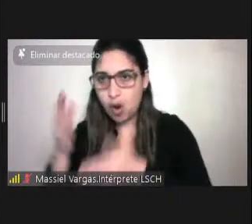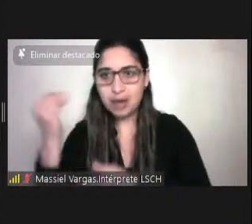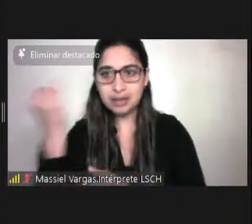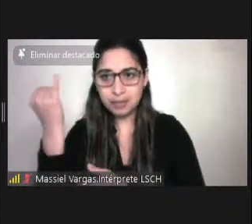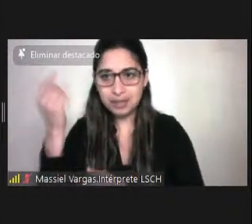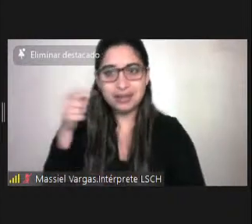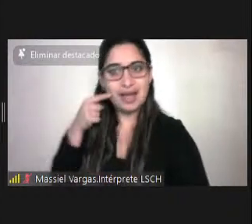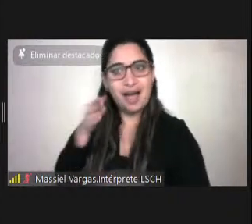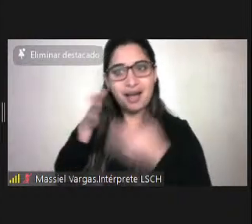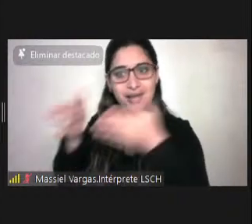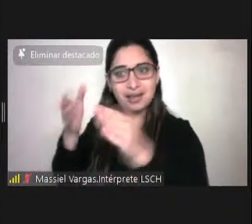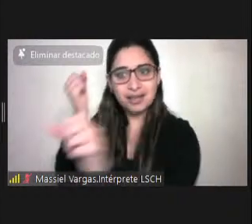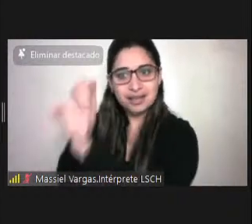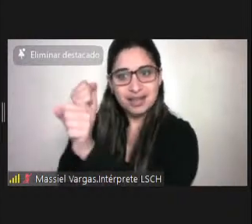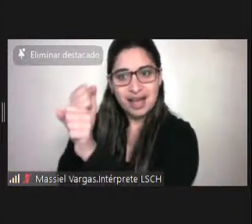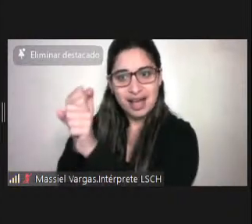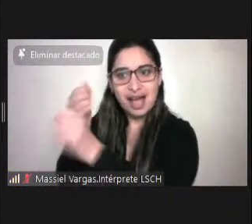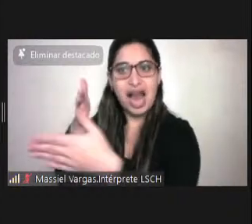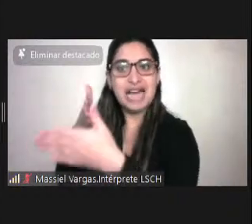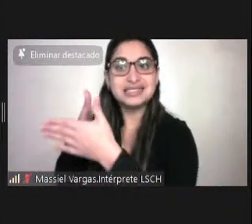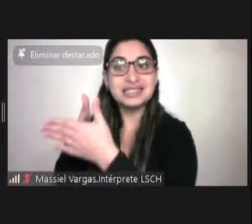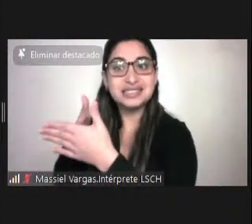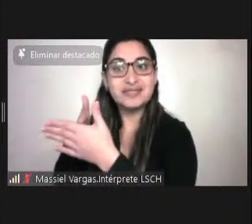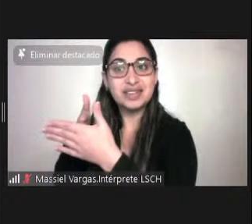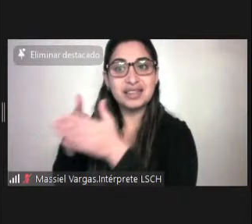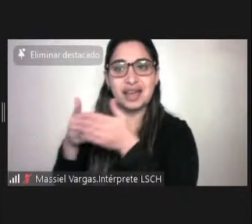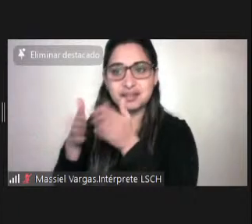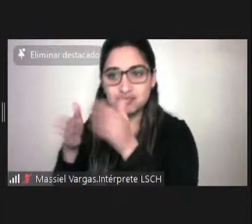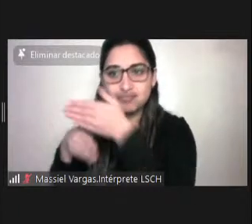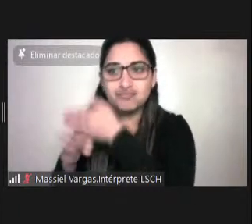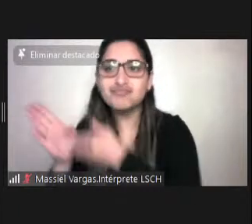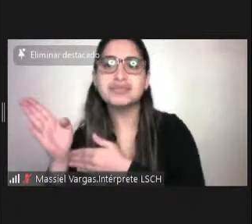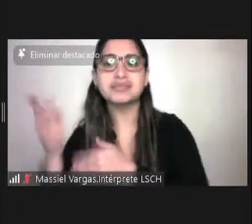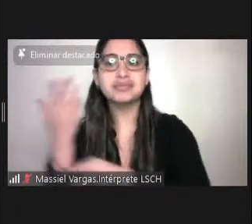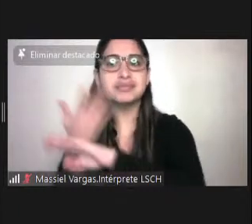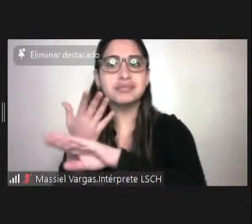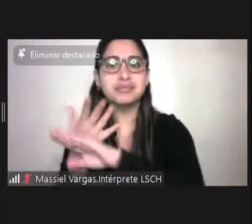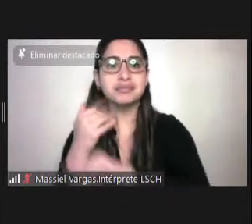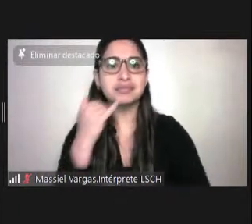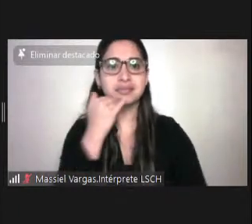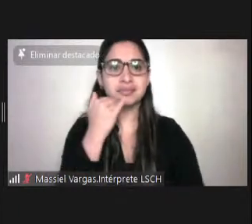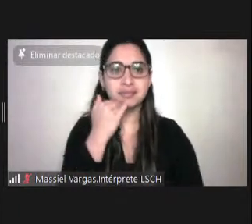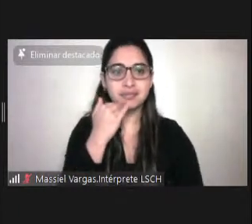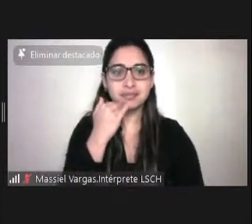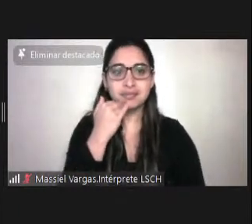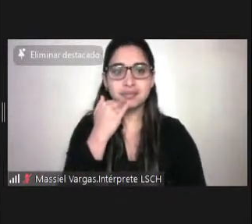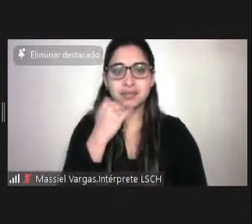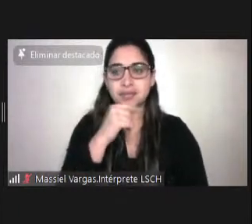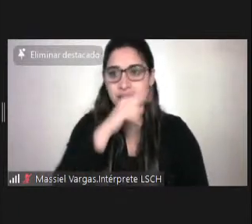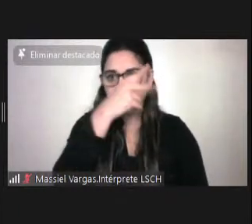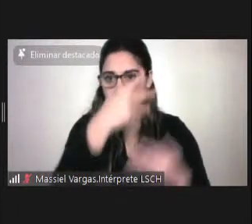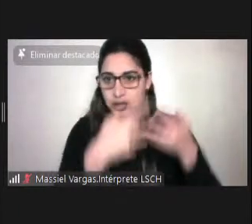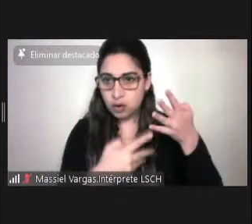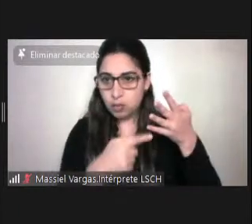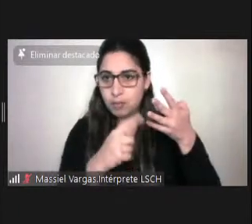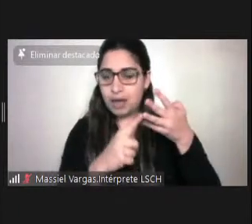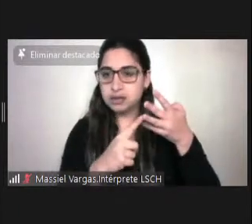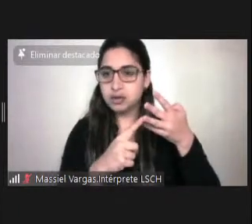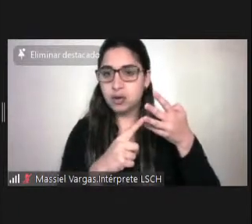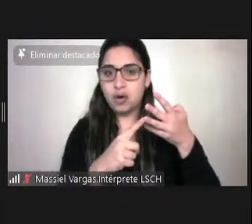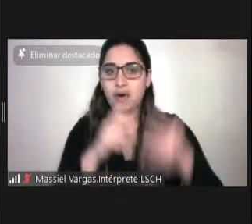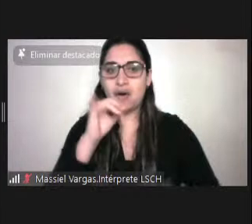trabajar respecto a la accesibilidad, el diseño universal, la intersectorialidad. En este punto, la